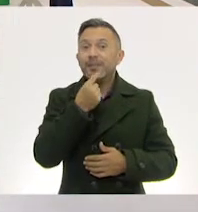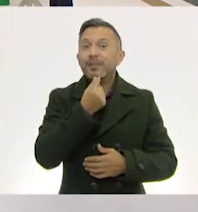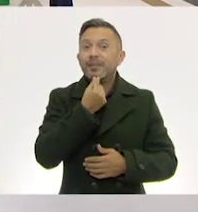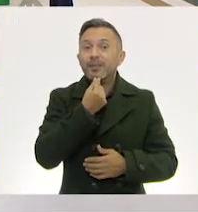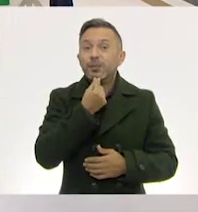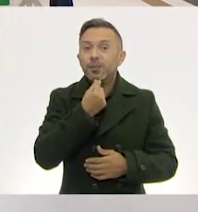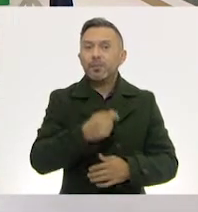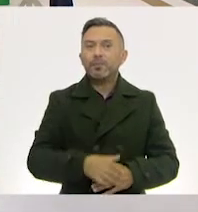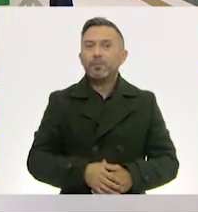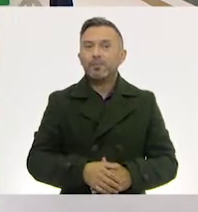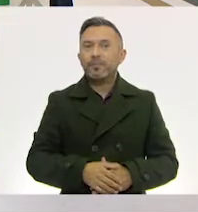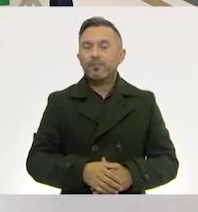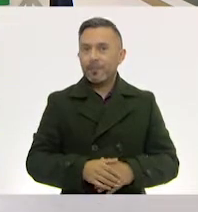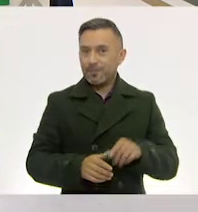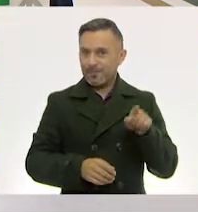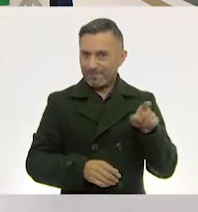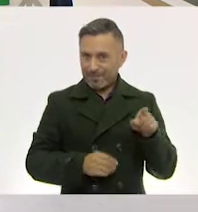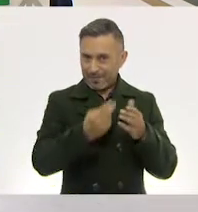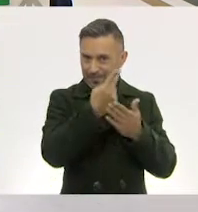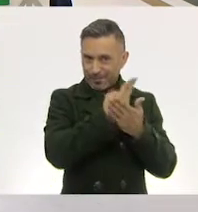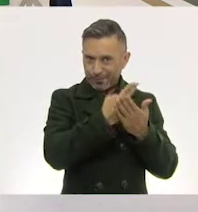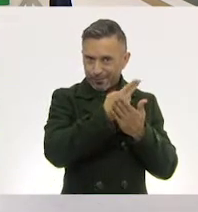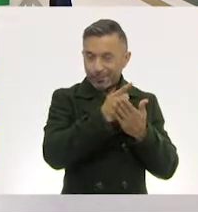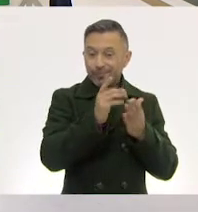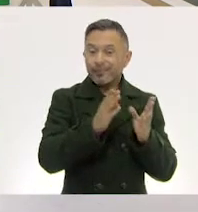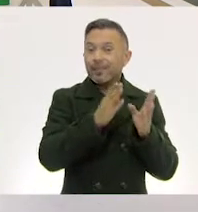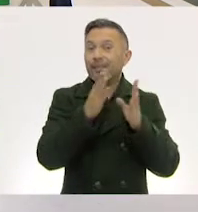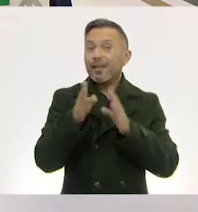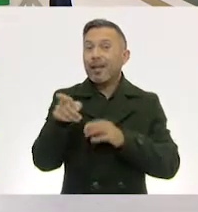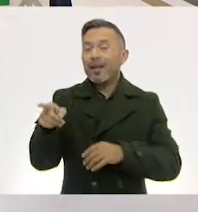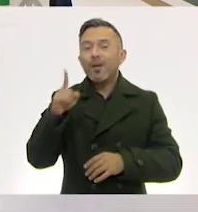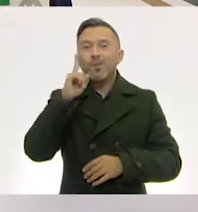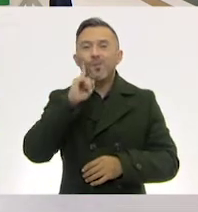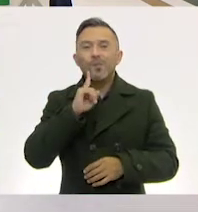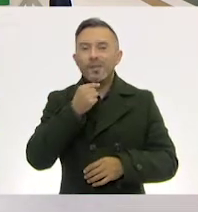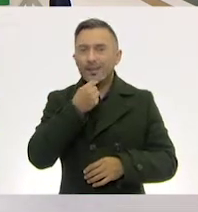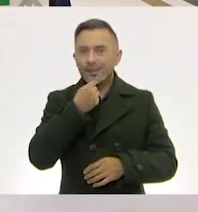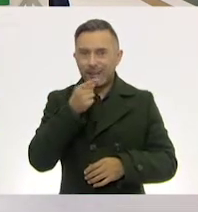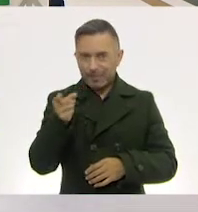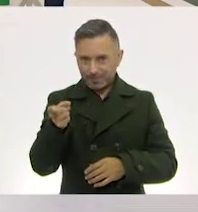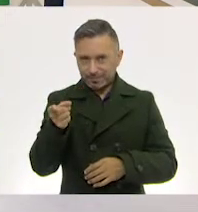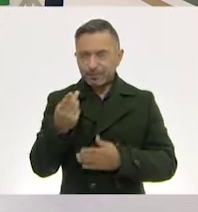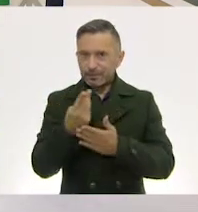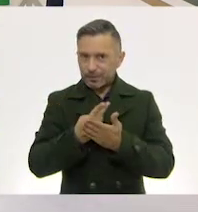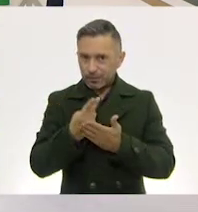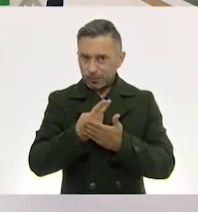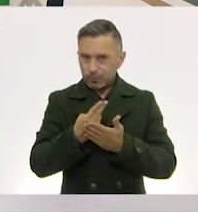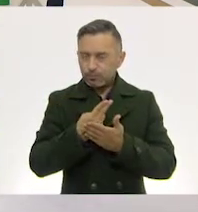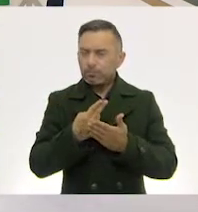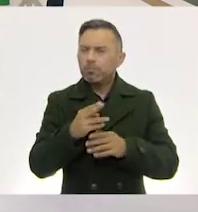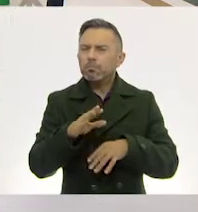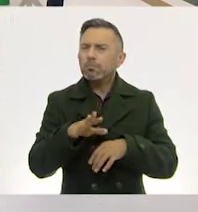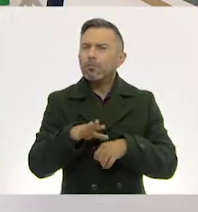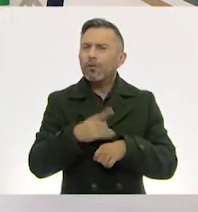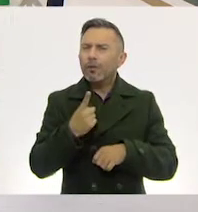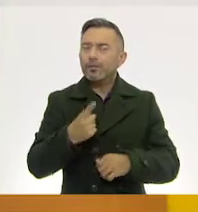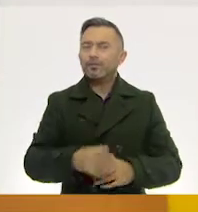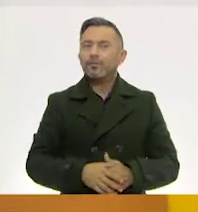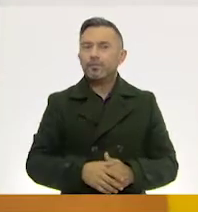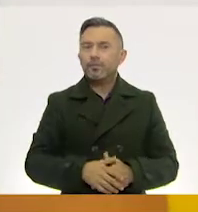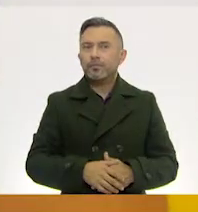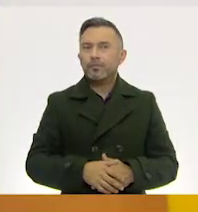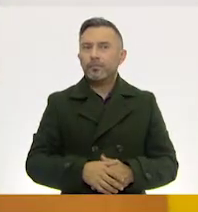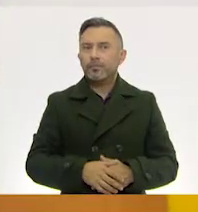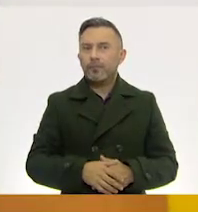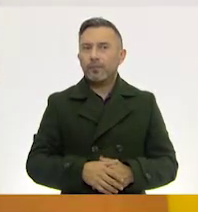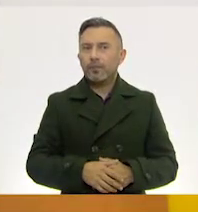Ajá Y acá voy a dibujar A una niña Porque Entonces Cada